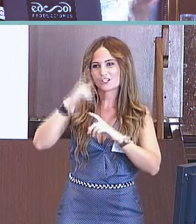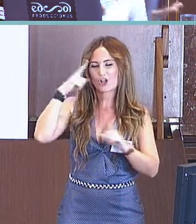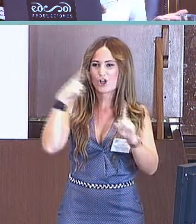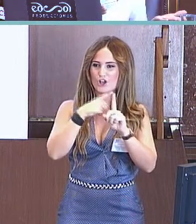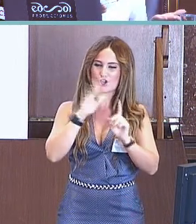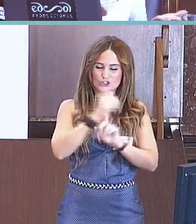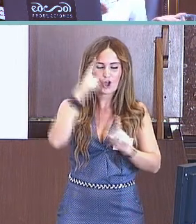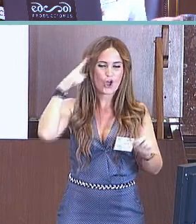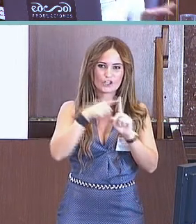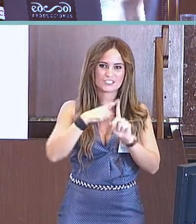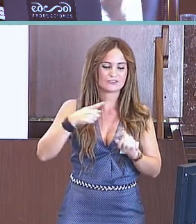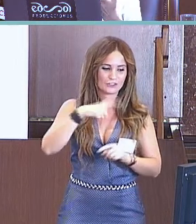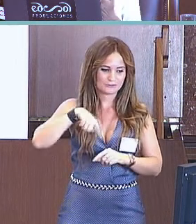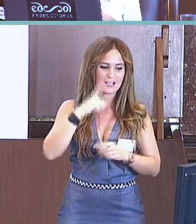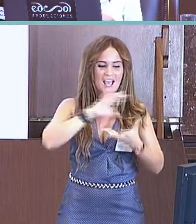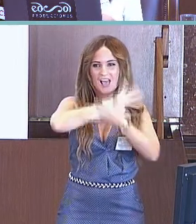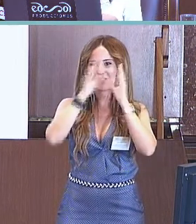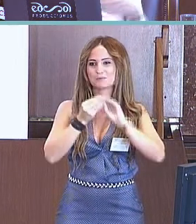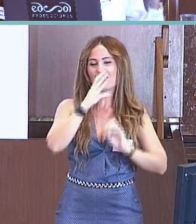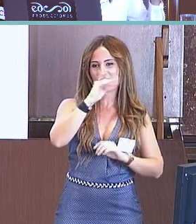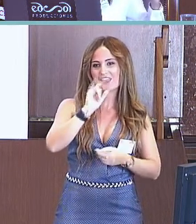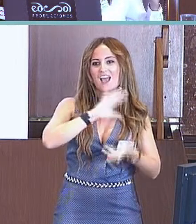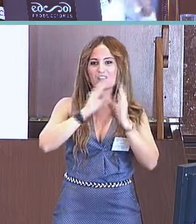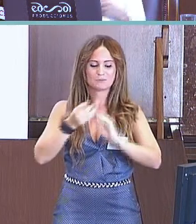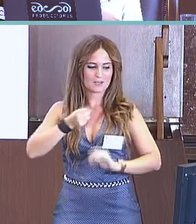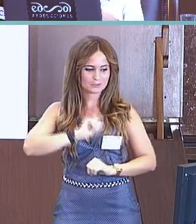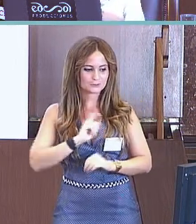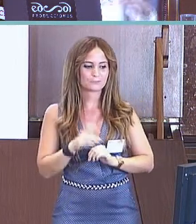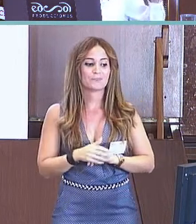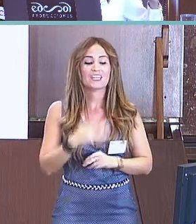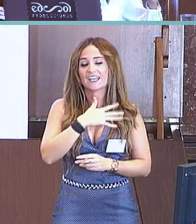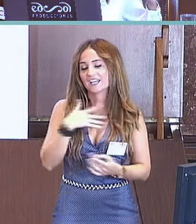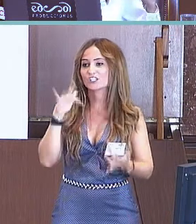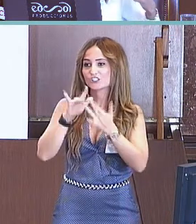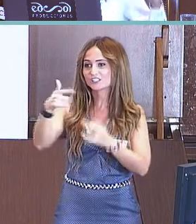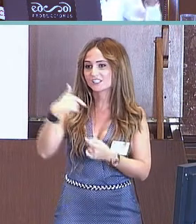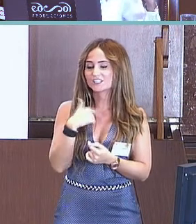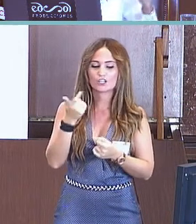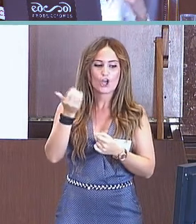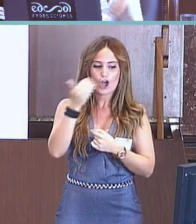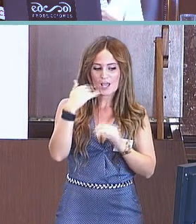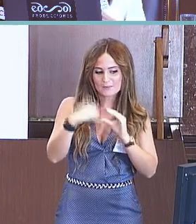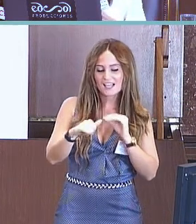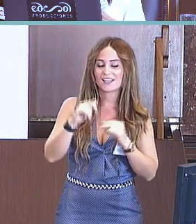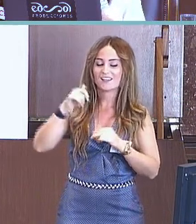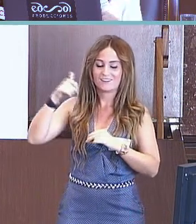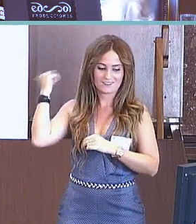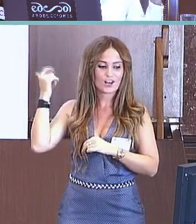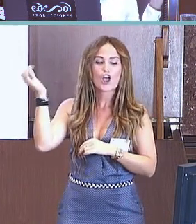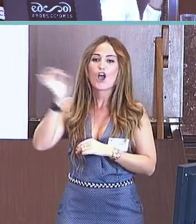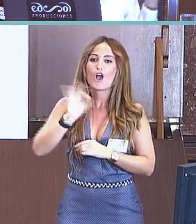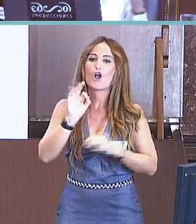validación de la adaptación del CDI a la lengua de signos española. Así que, de nuevo, por si alguien no lo había pillado antes, volvemos a